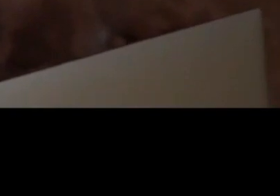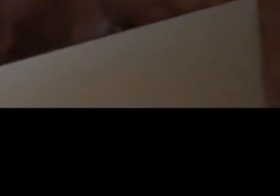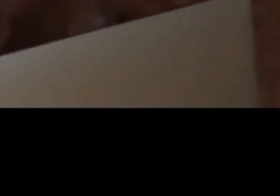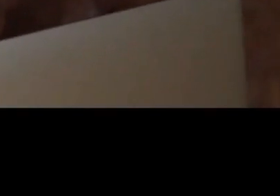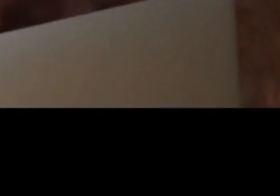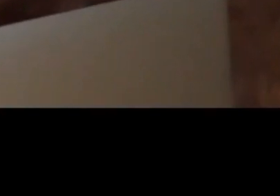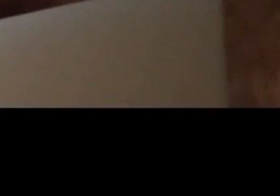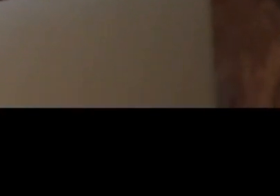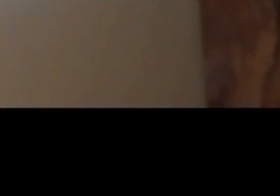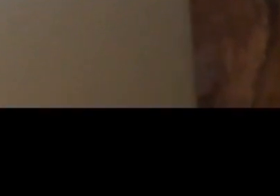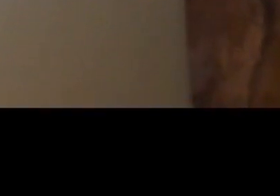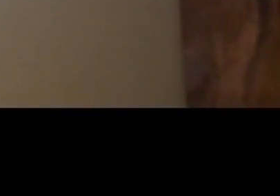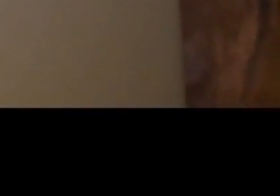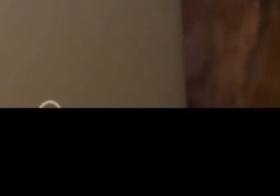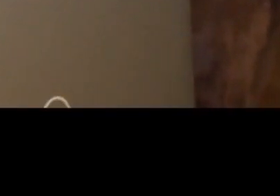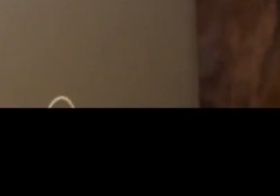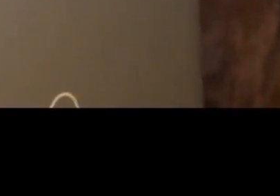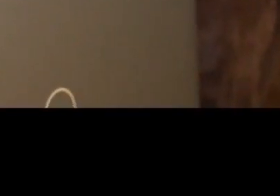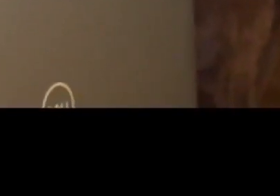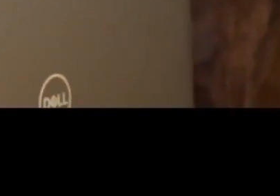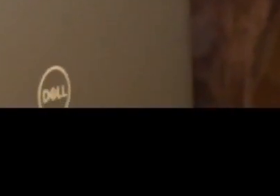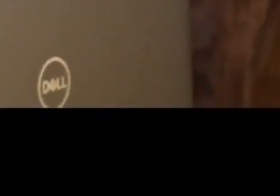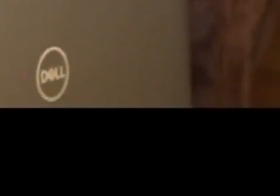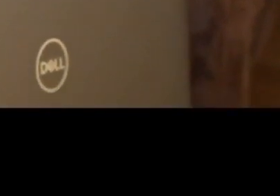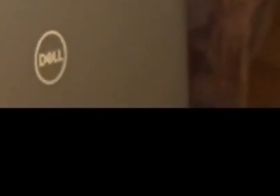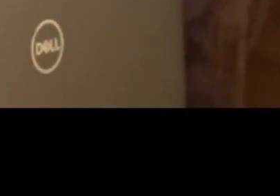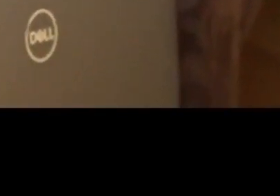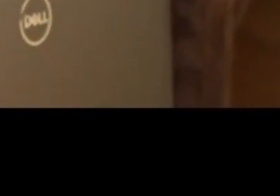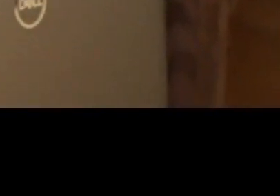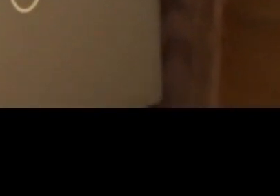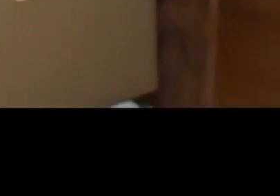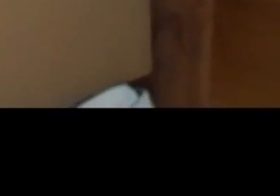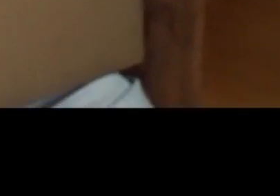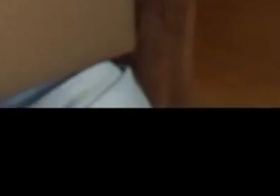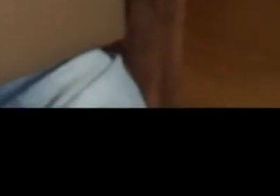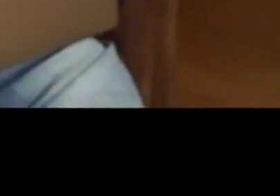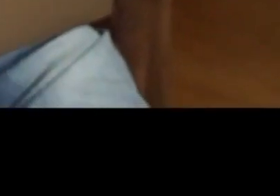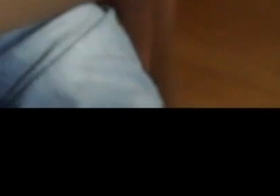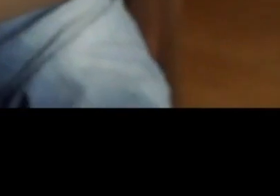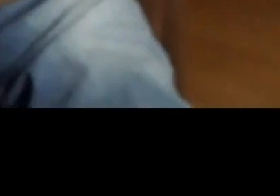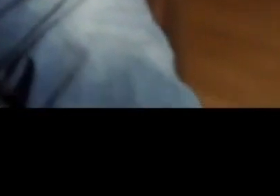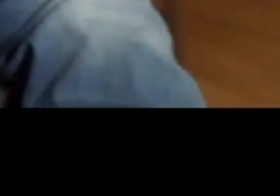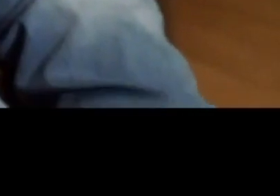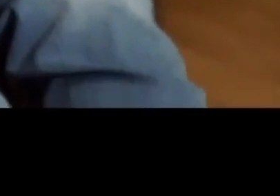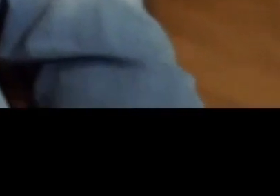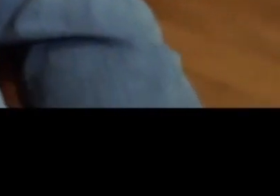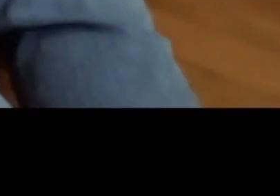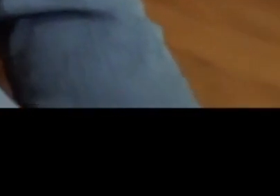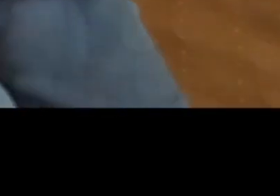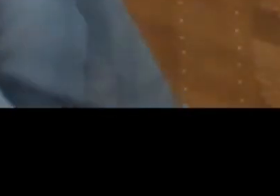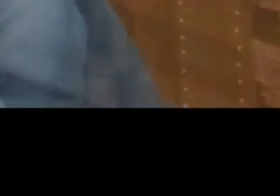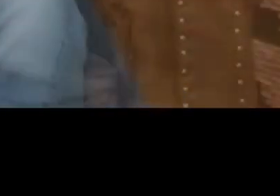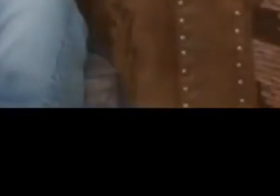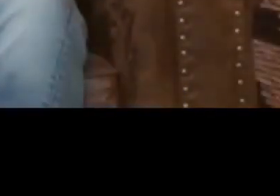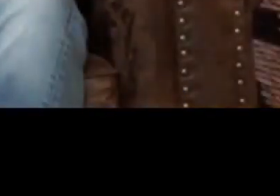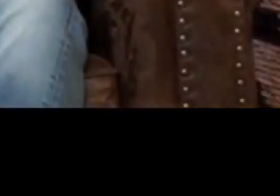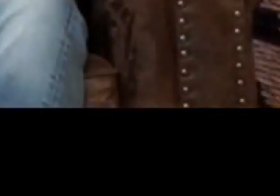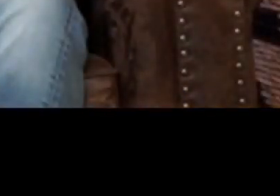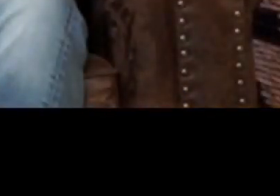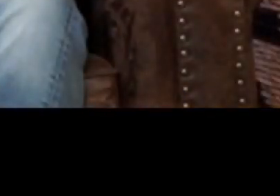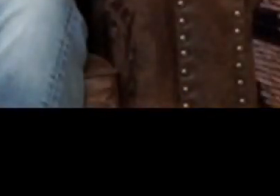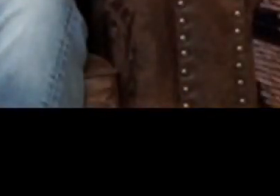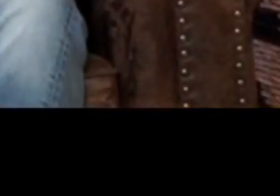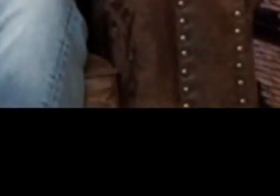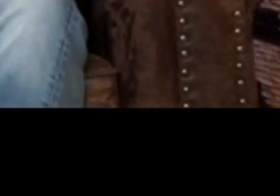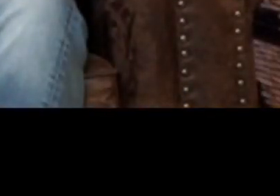casi 20 años. Yo empecé a programar con 16 años cuando me di cuenta de que el ordenador era un aparato que podía hacer cosas por mí y que podía ayudarme a